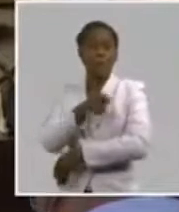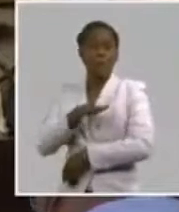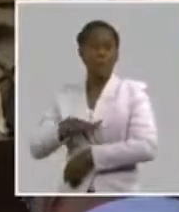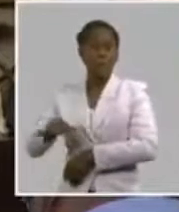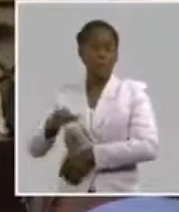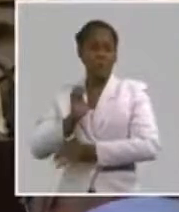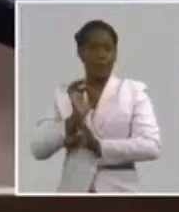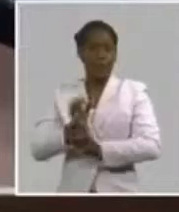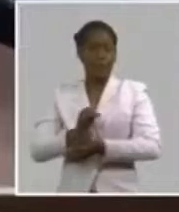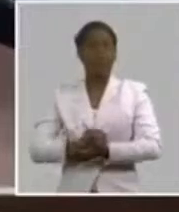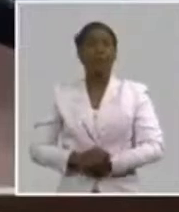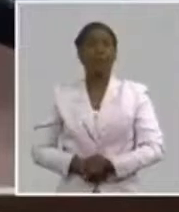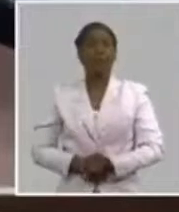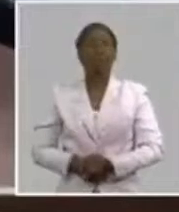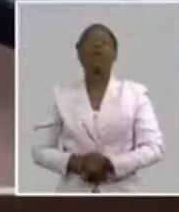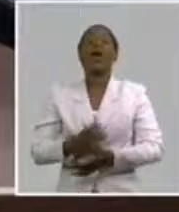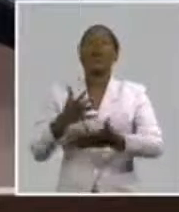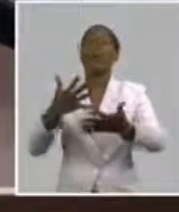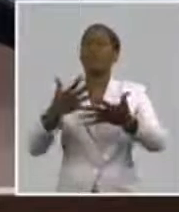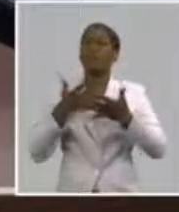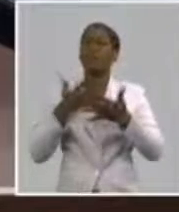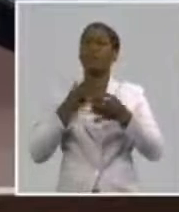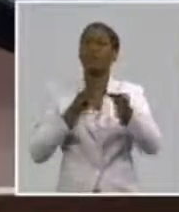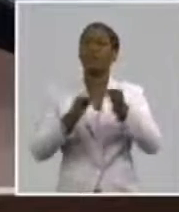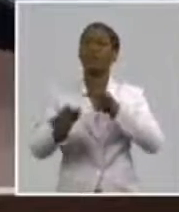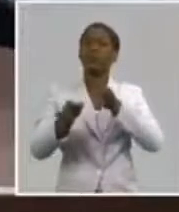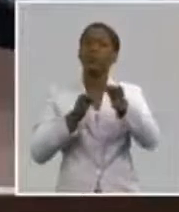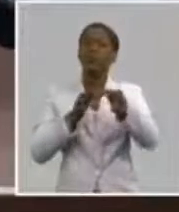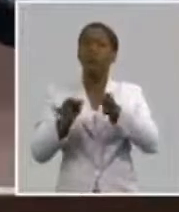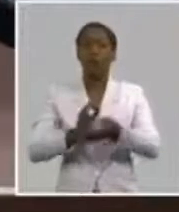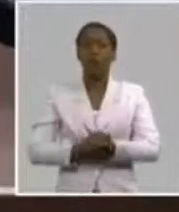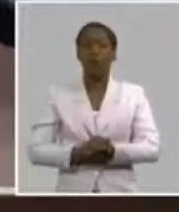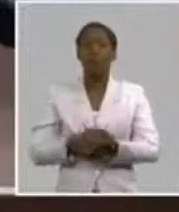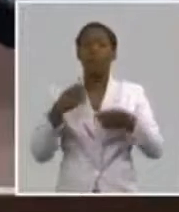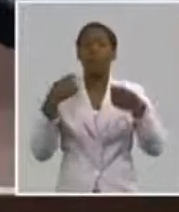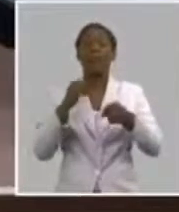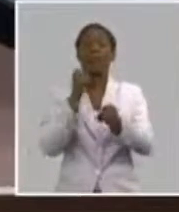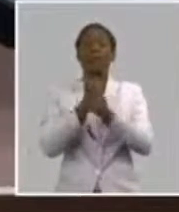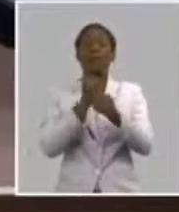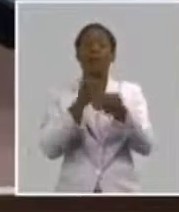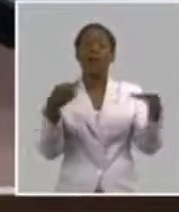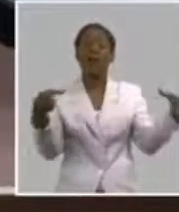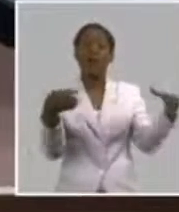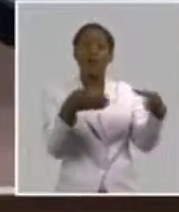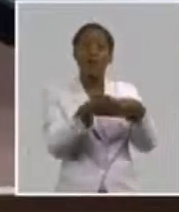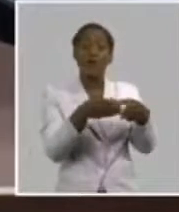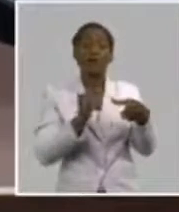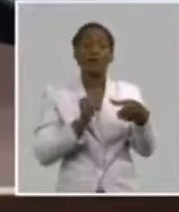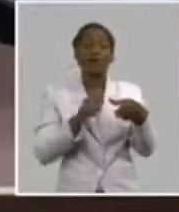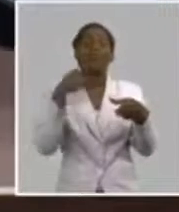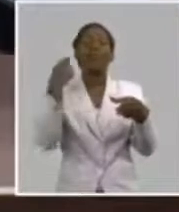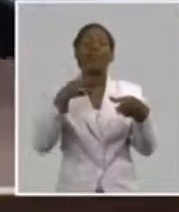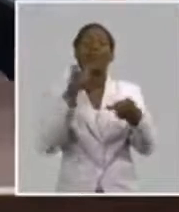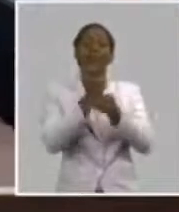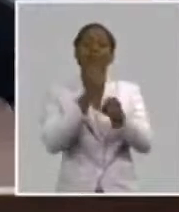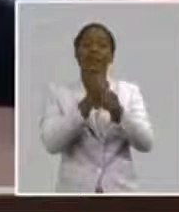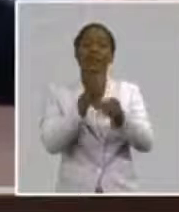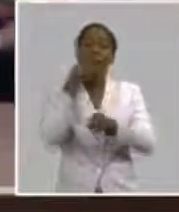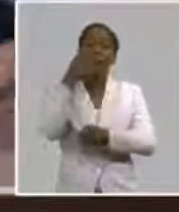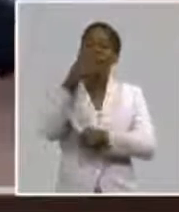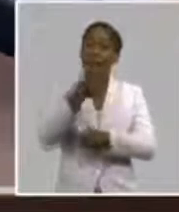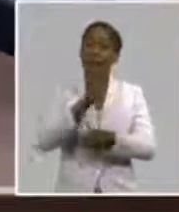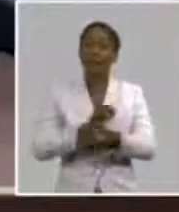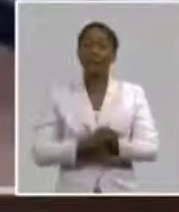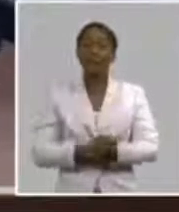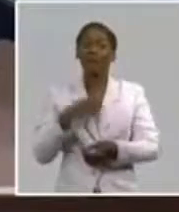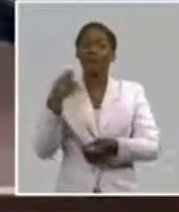Los cuadros tienen que saber trabajar en colectivo, en equipo, porque aquí nadie tiene la verdad absoluta con la complejidad de los problemas. Tenemos que trabajar